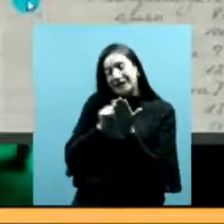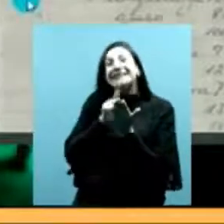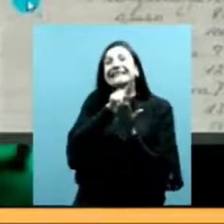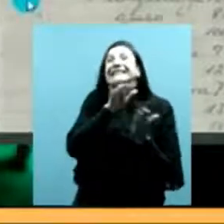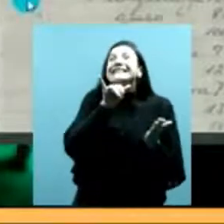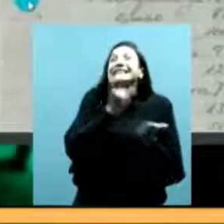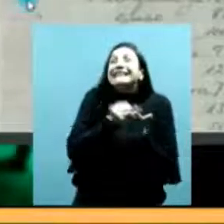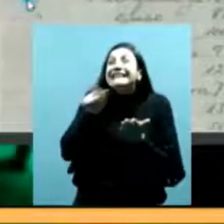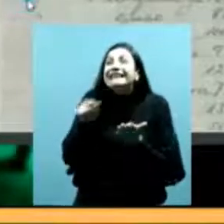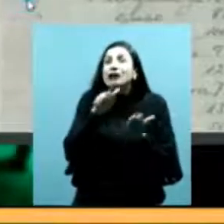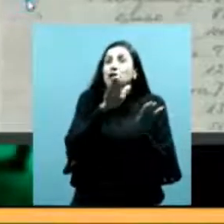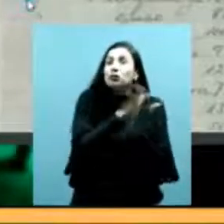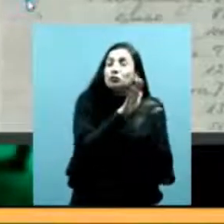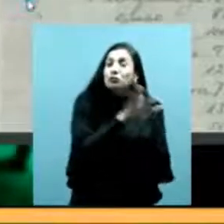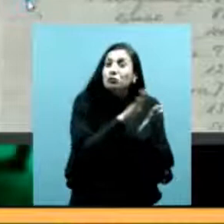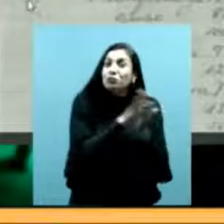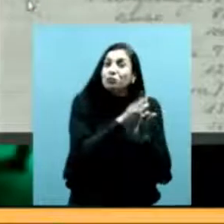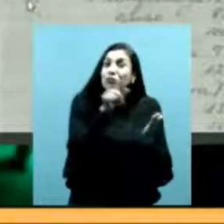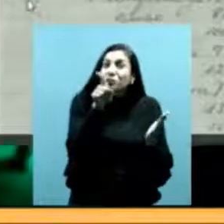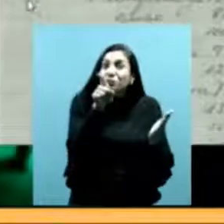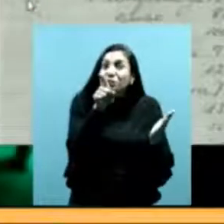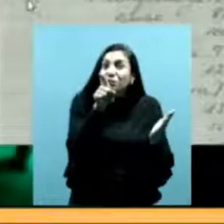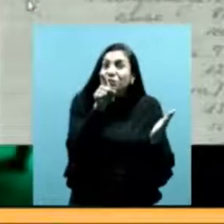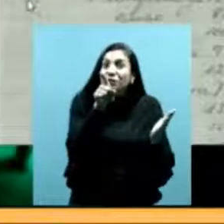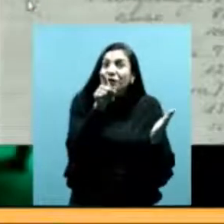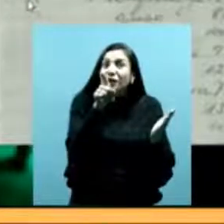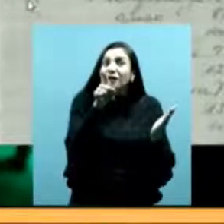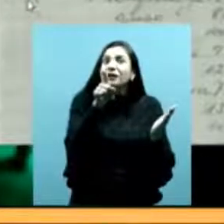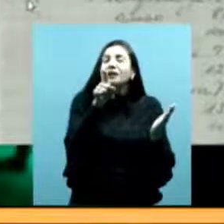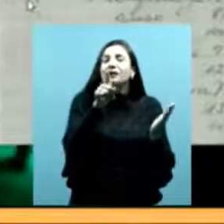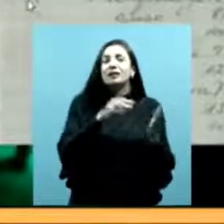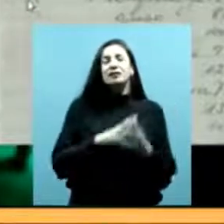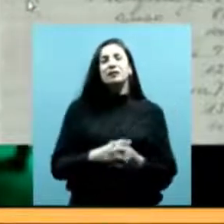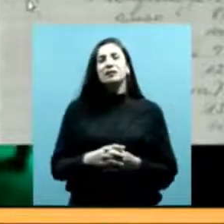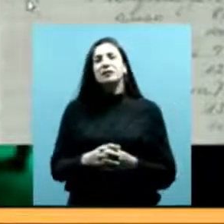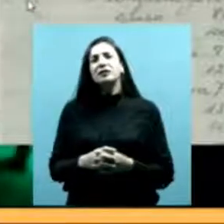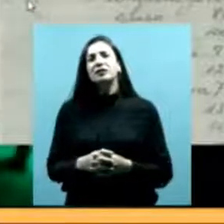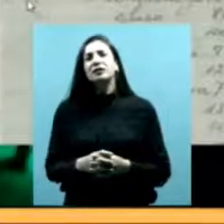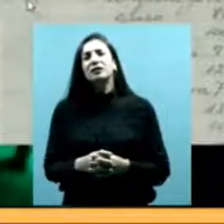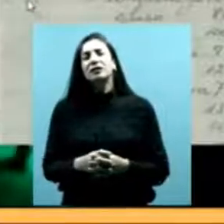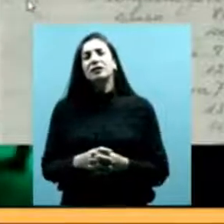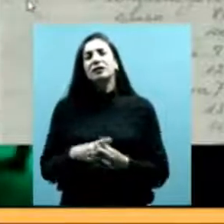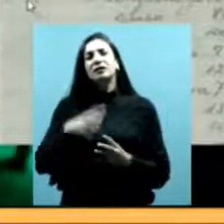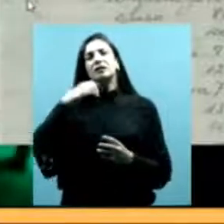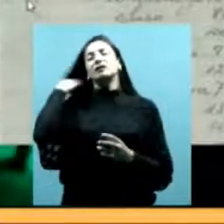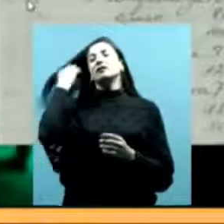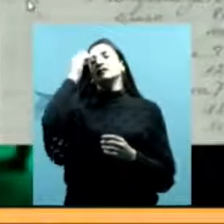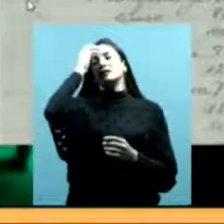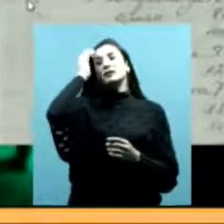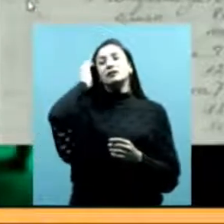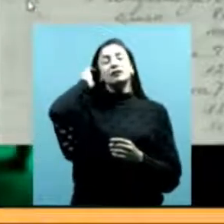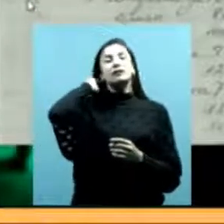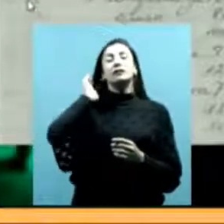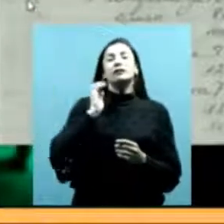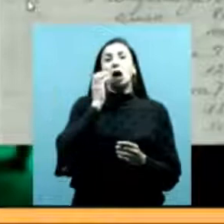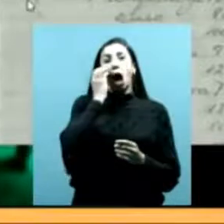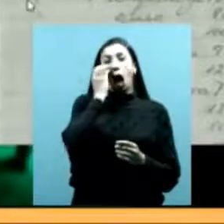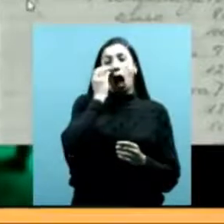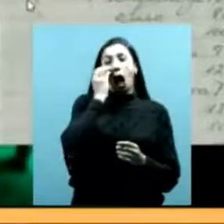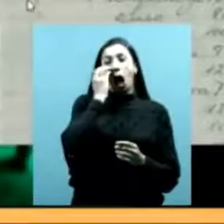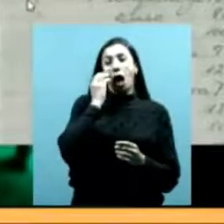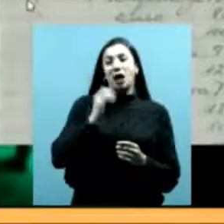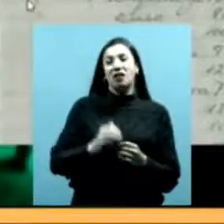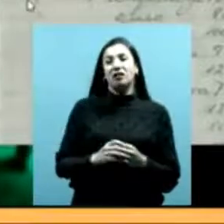son como el prototipo de los papeles para el pueblo mapuche, porque es a través de estos papeles que ellos se quedaron sin territorio, en